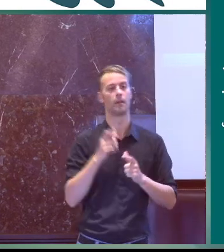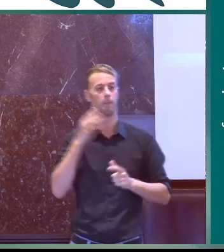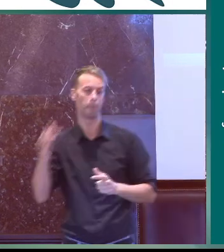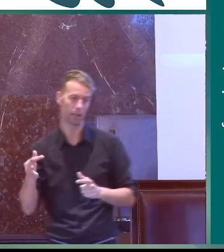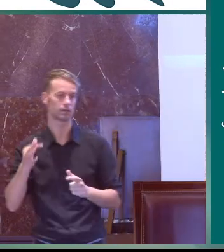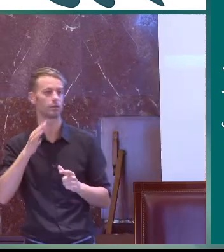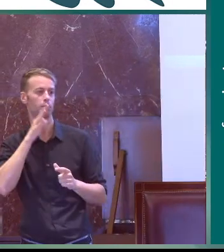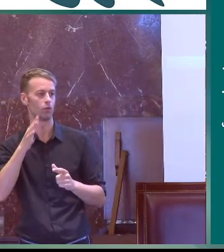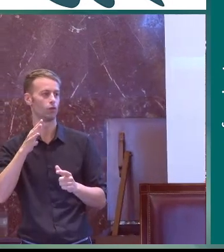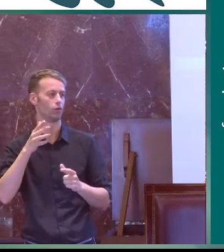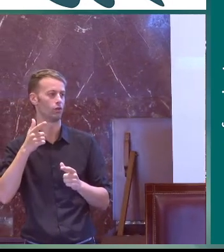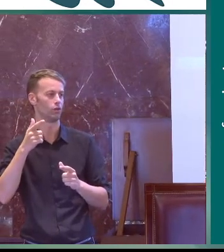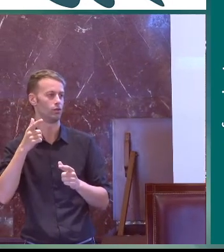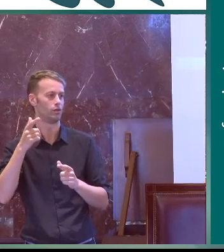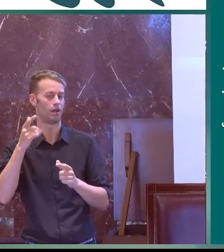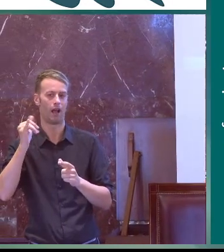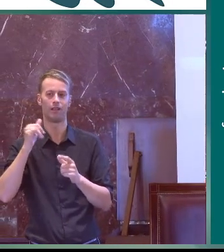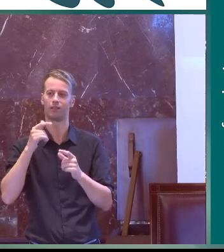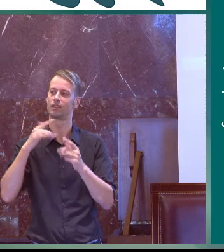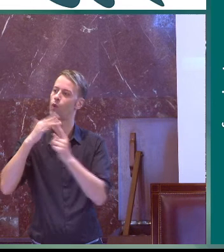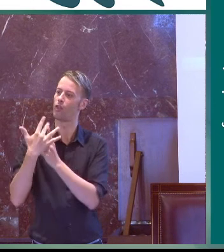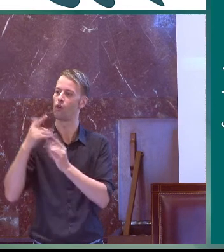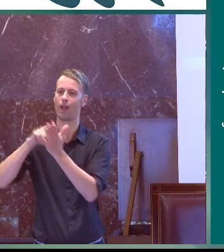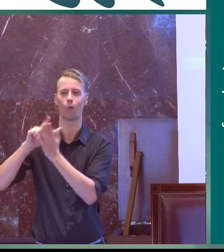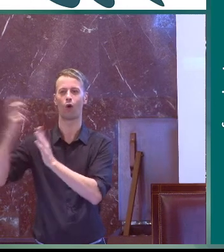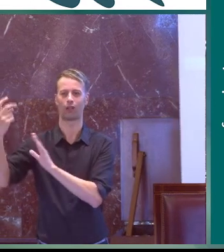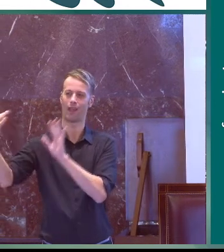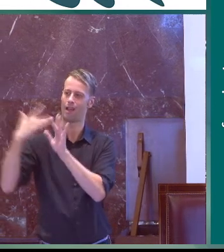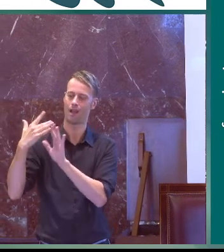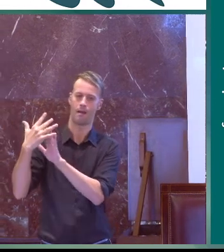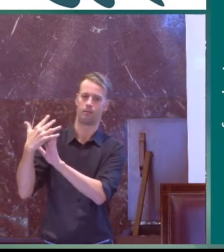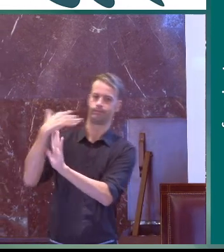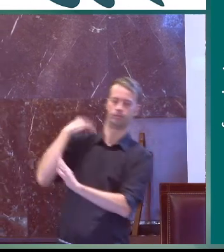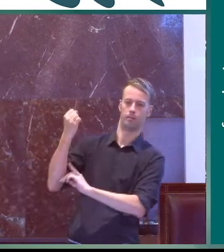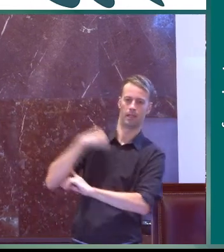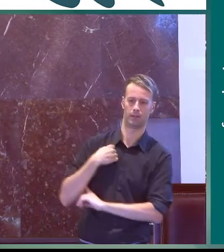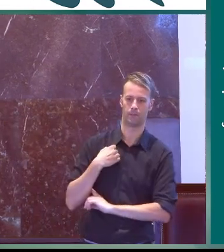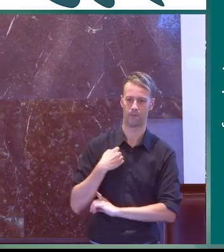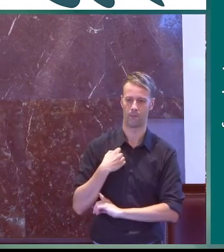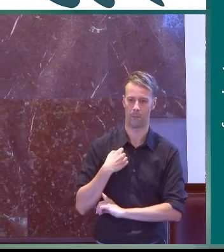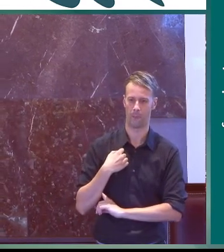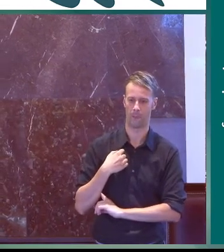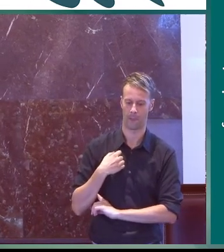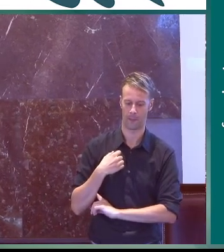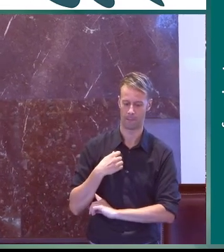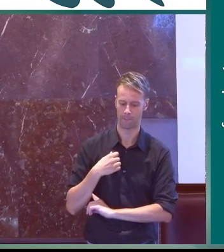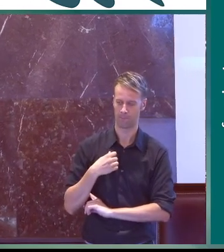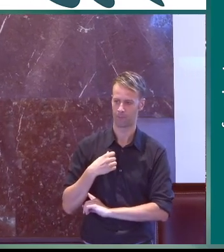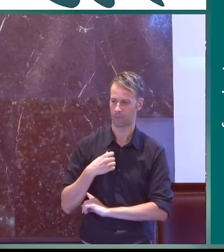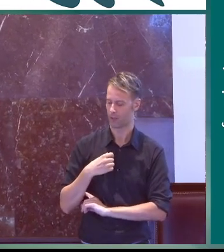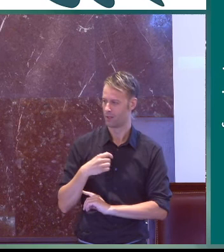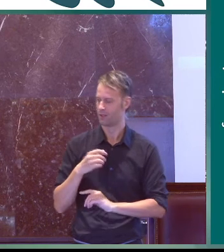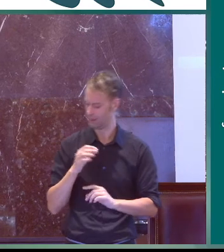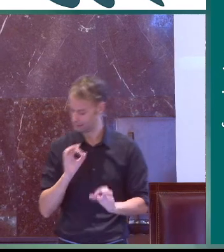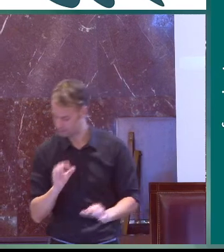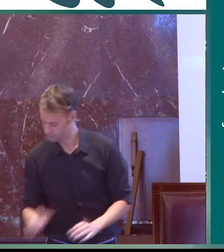puede ser porque el número de personas que hablen esa lengua disminuya e influya otra lengua predominante